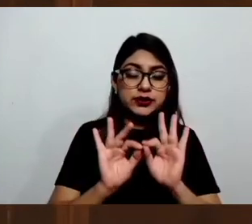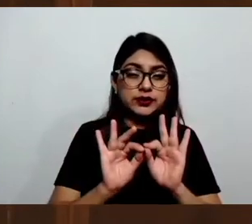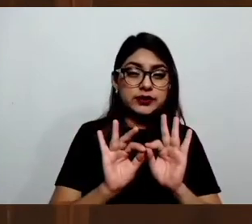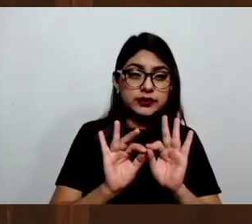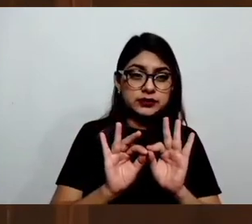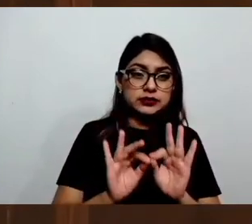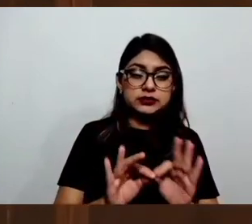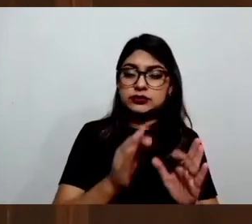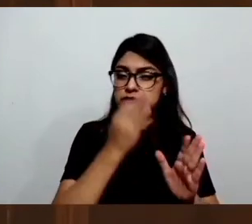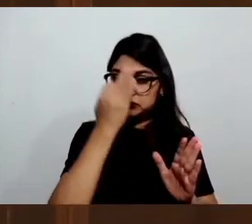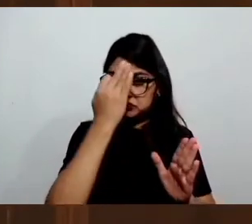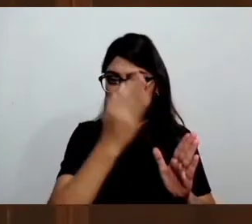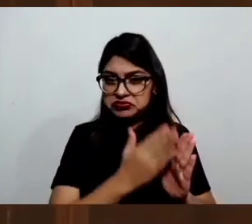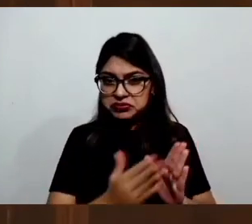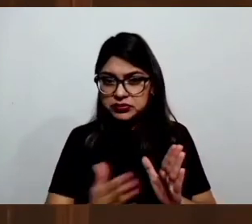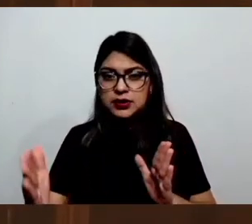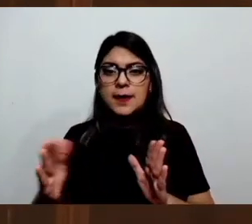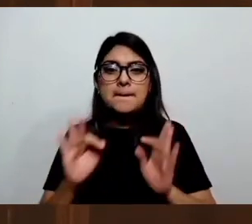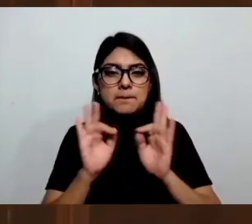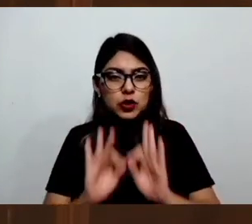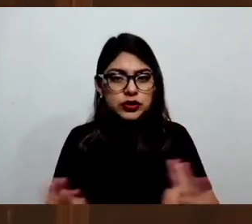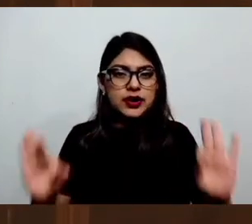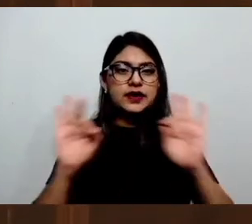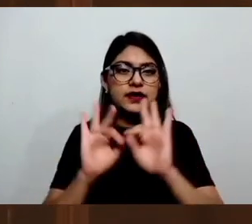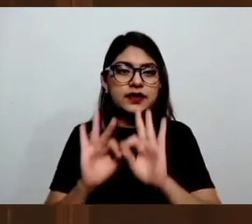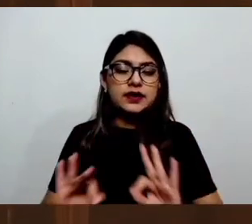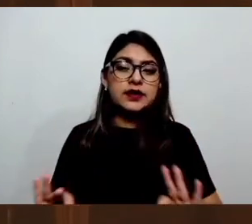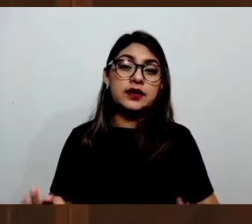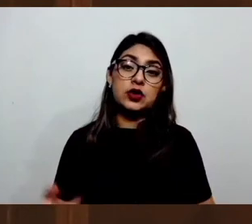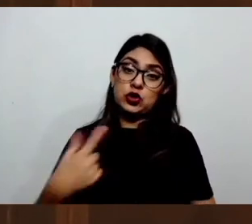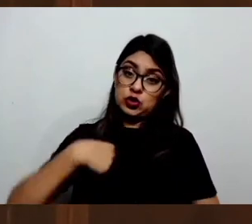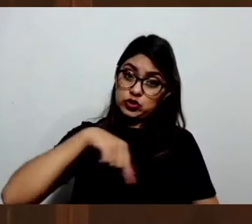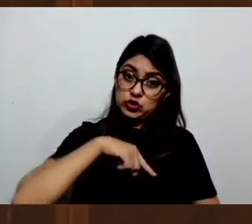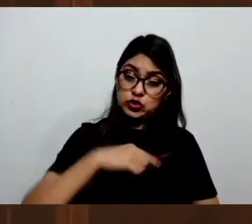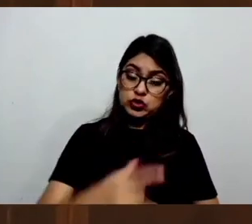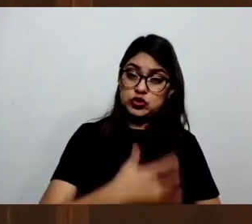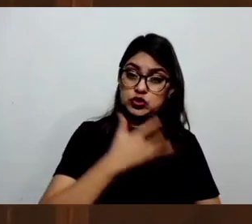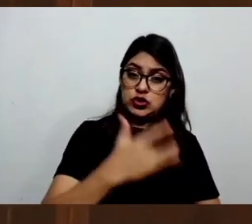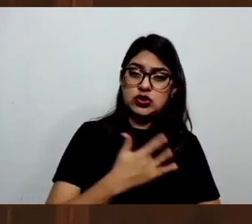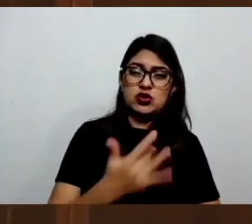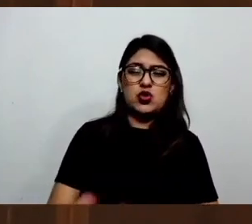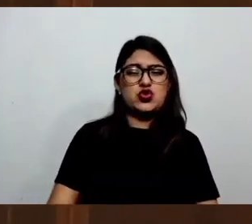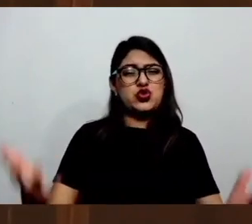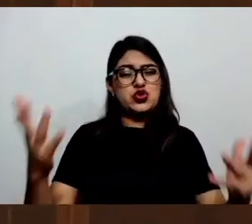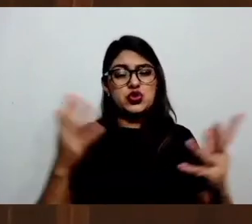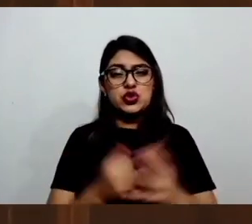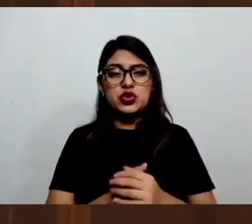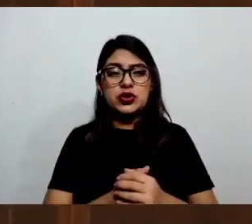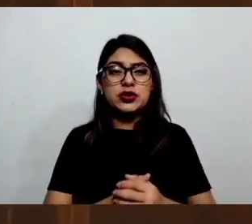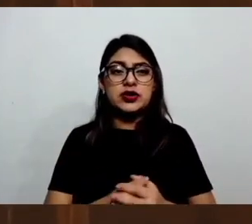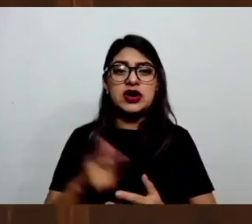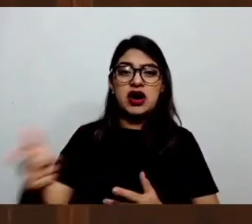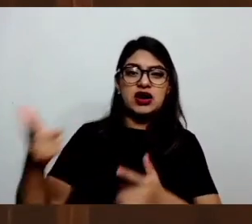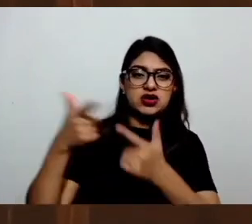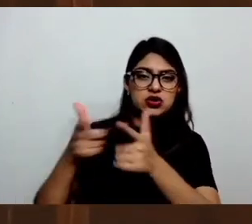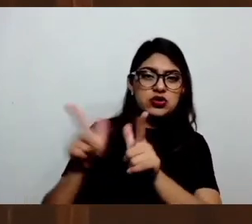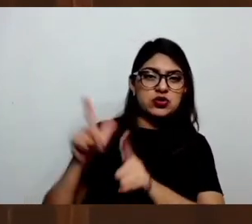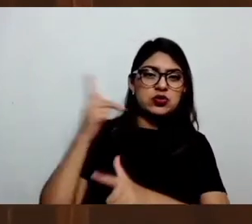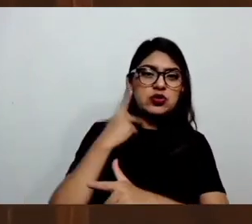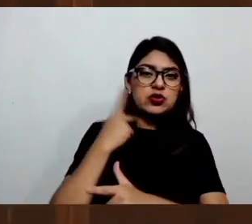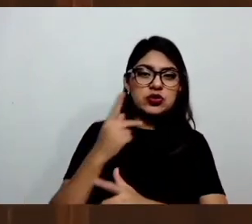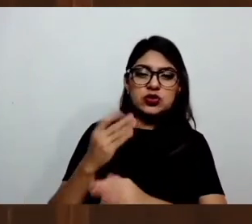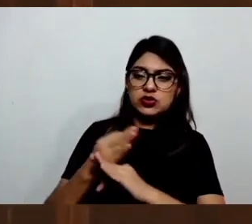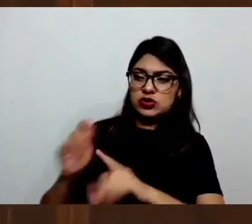nosotros no nos preocupamos de que ahora tal o cual partido gobierne tal o cual municipio.